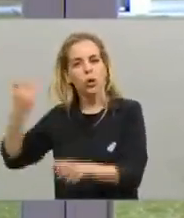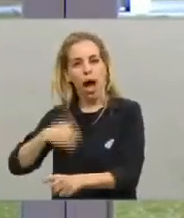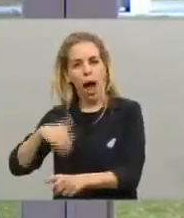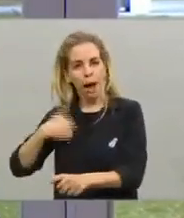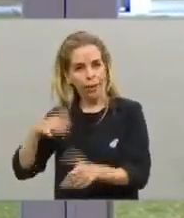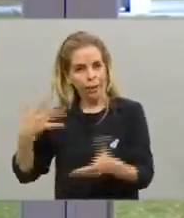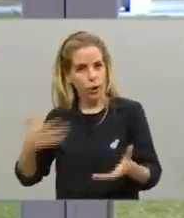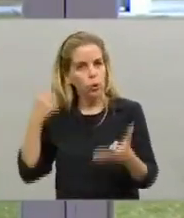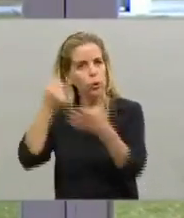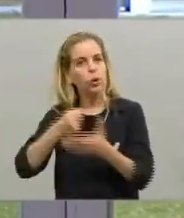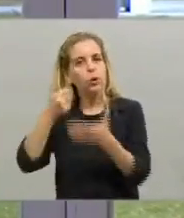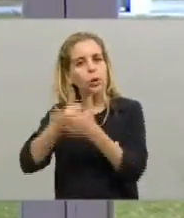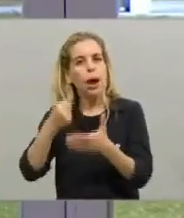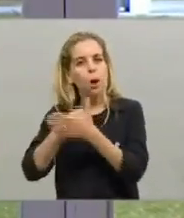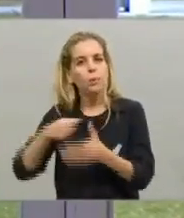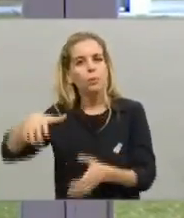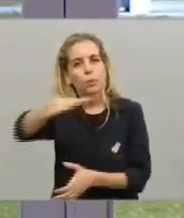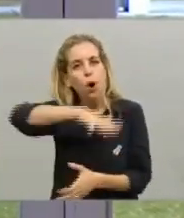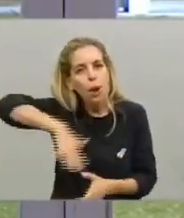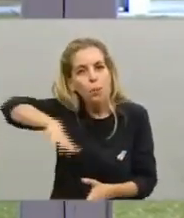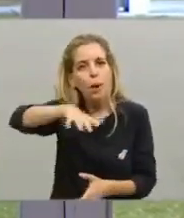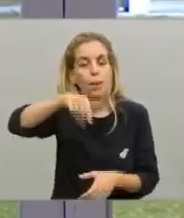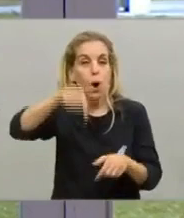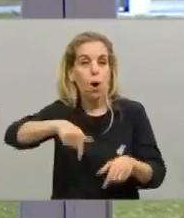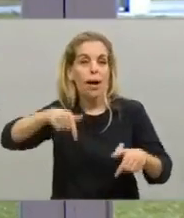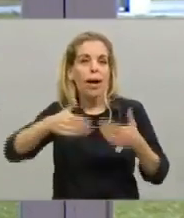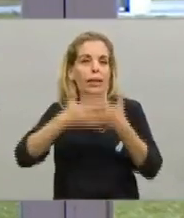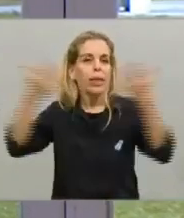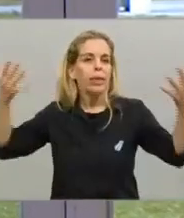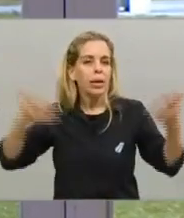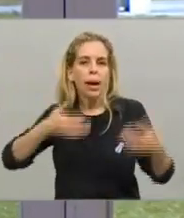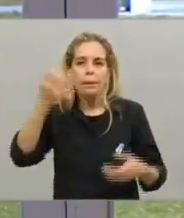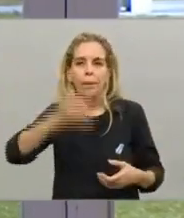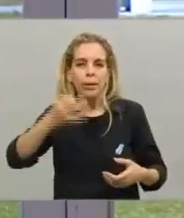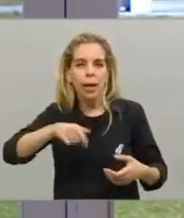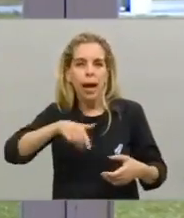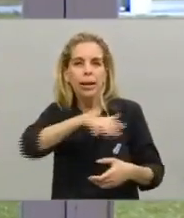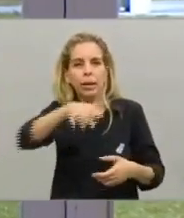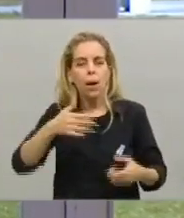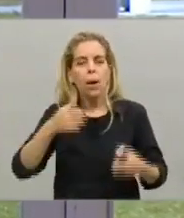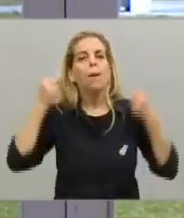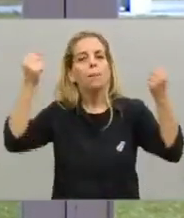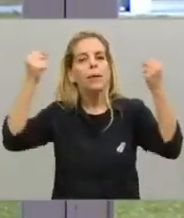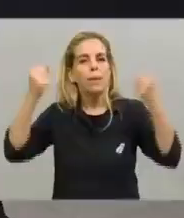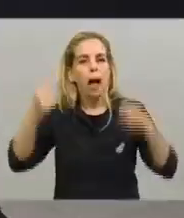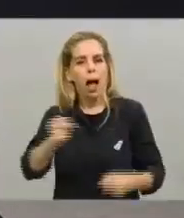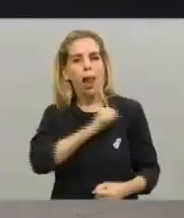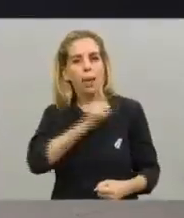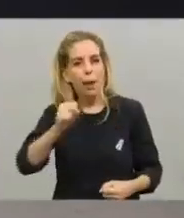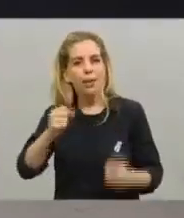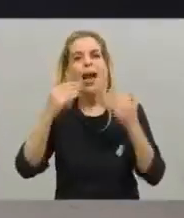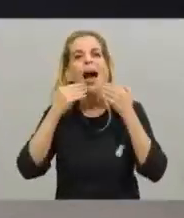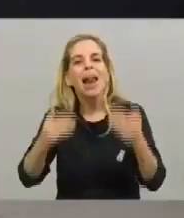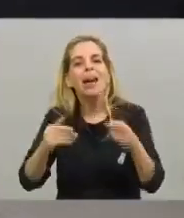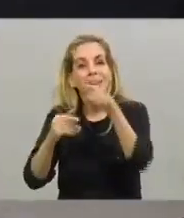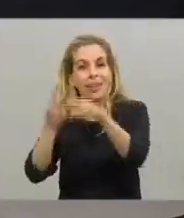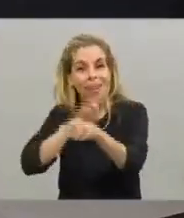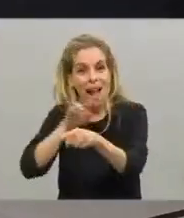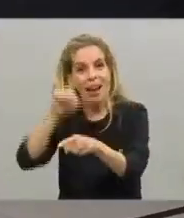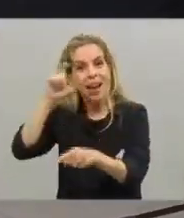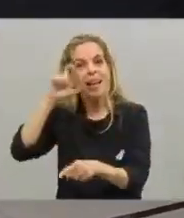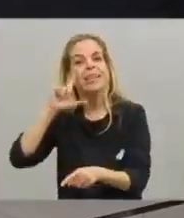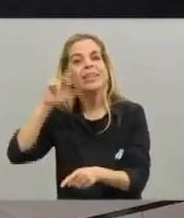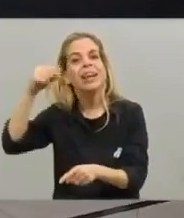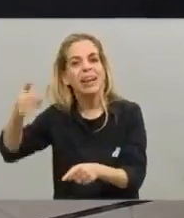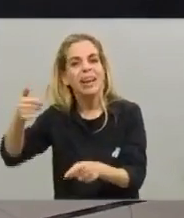hicieron tanto por el país, en este día, ¡viva la patria! Gracias, Celina, por tu idea. Gracias